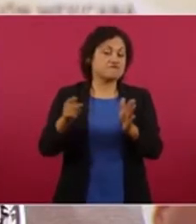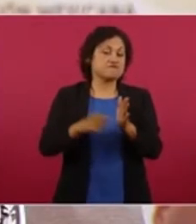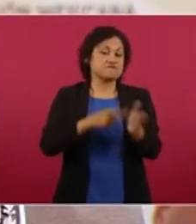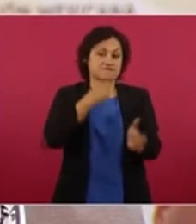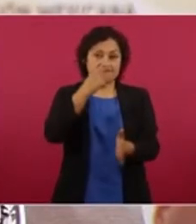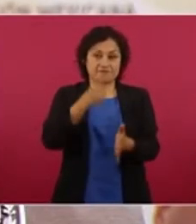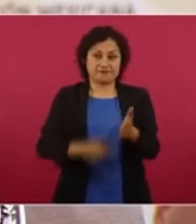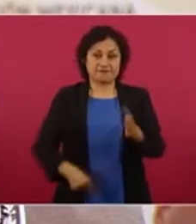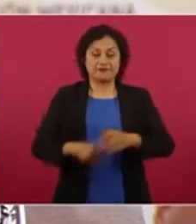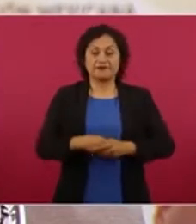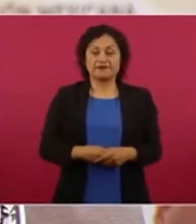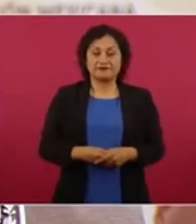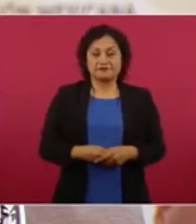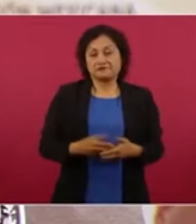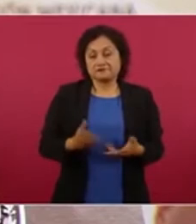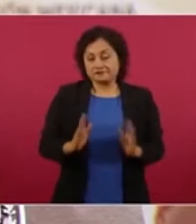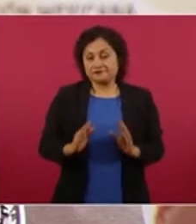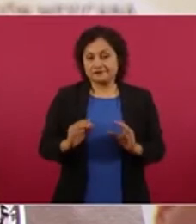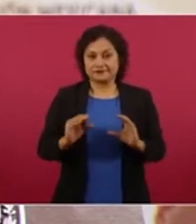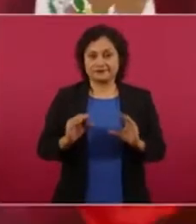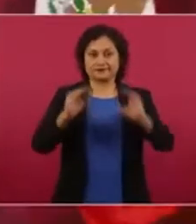pero lo de arriba es